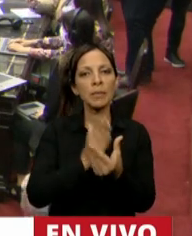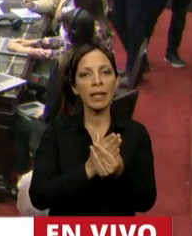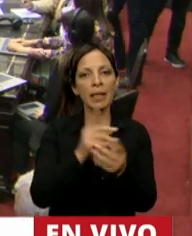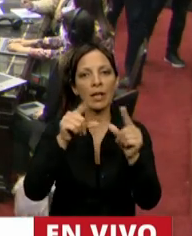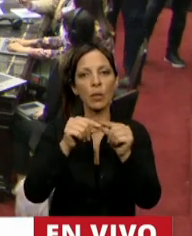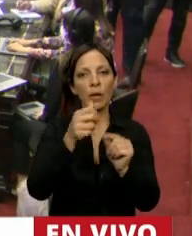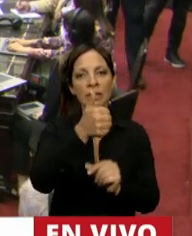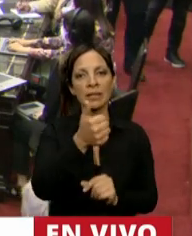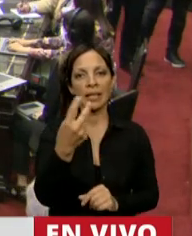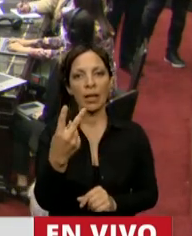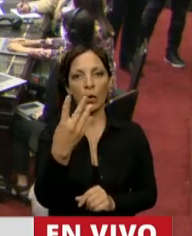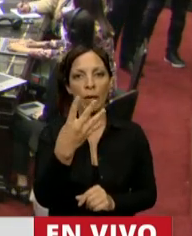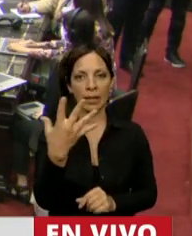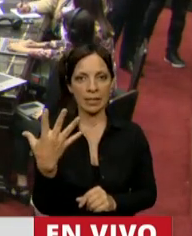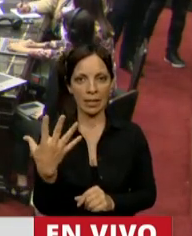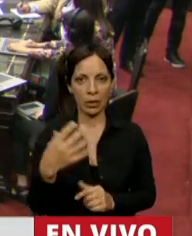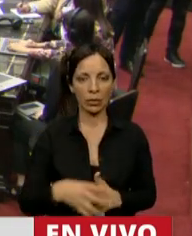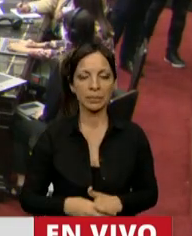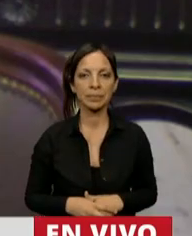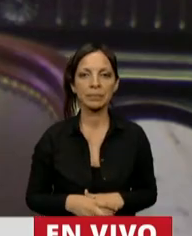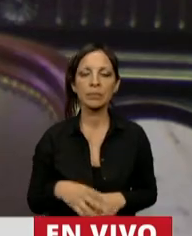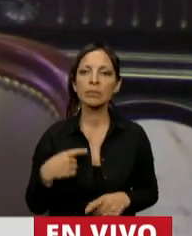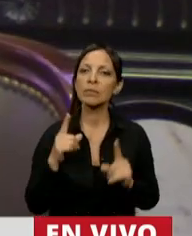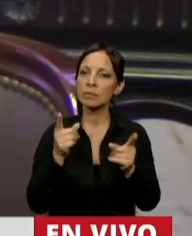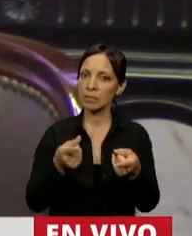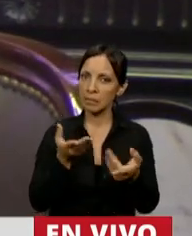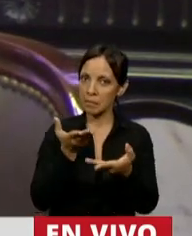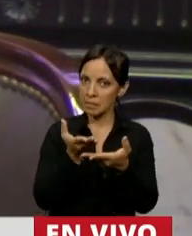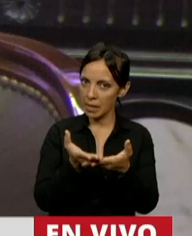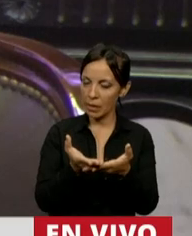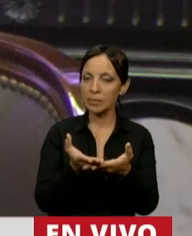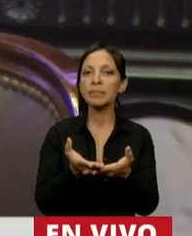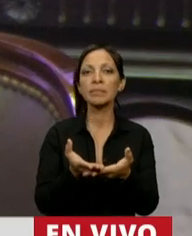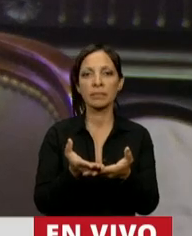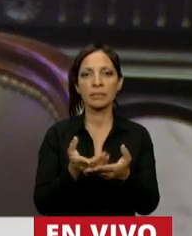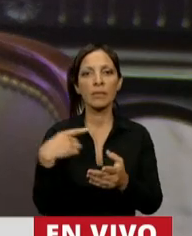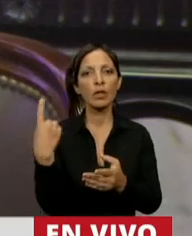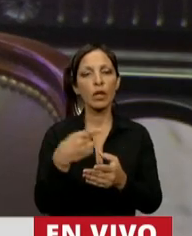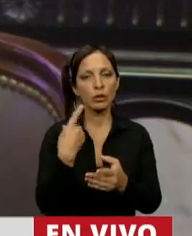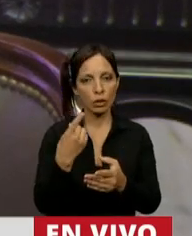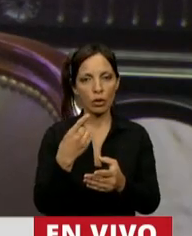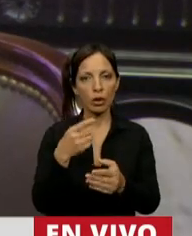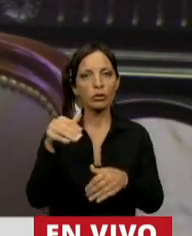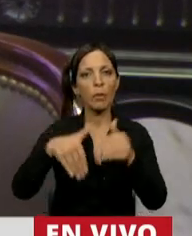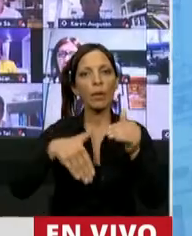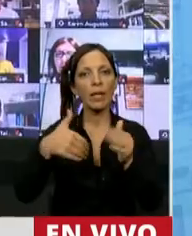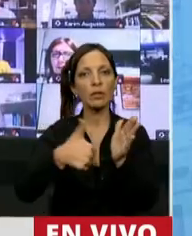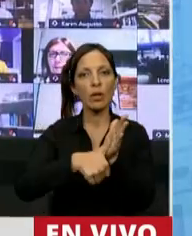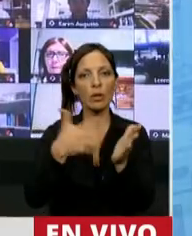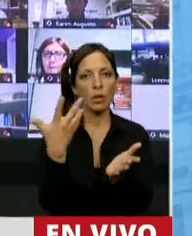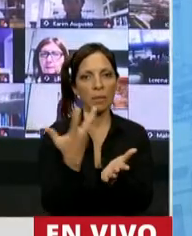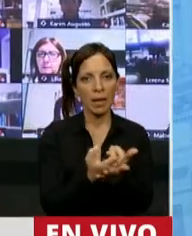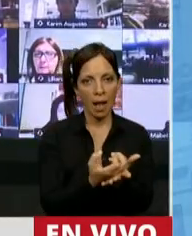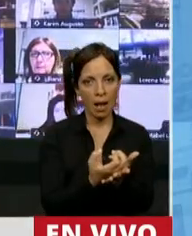6245. Y solicito que tengamos una votación nominal, señor Presidente,